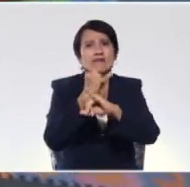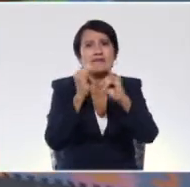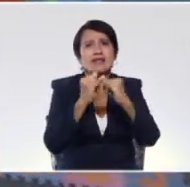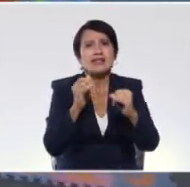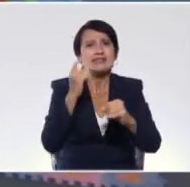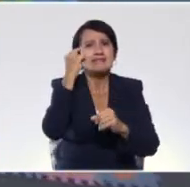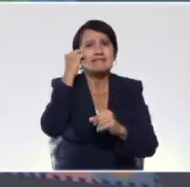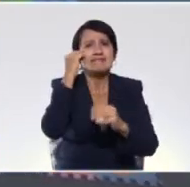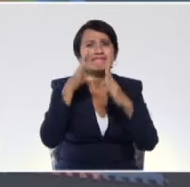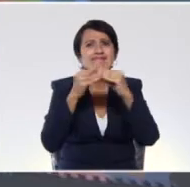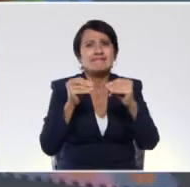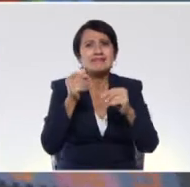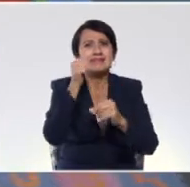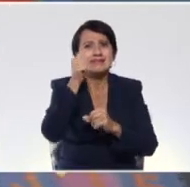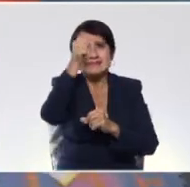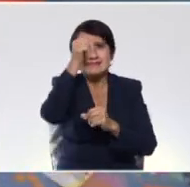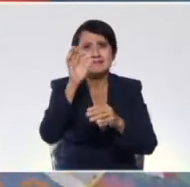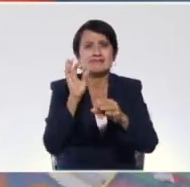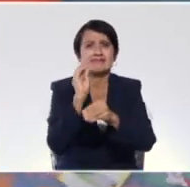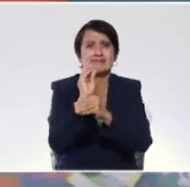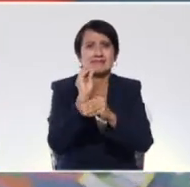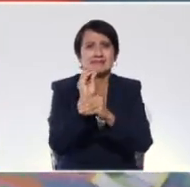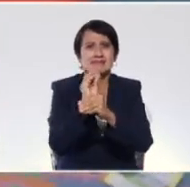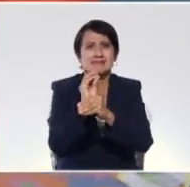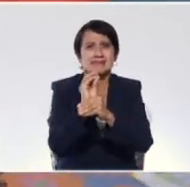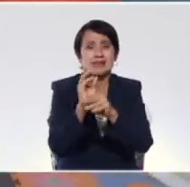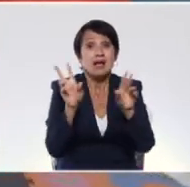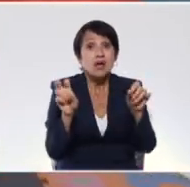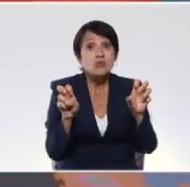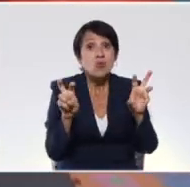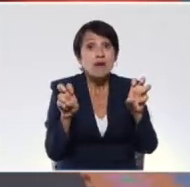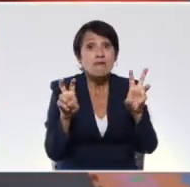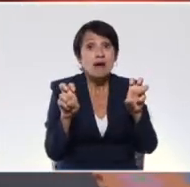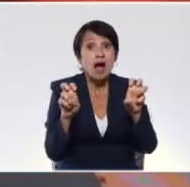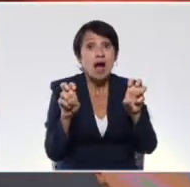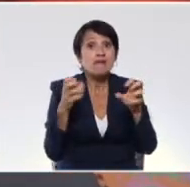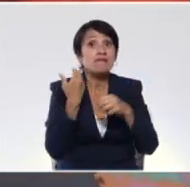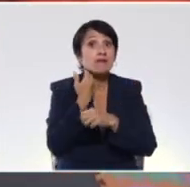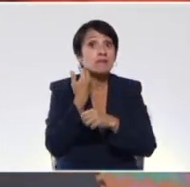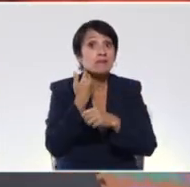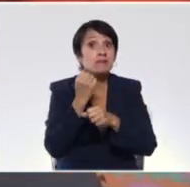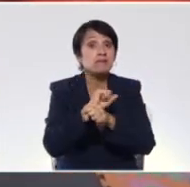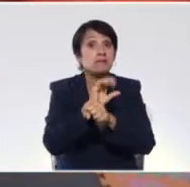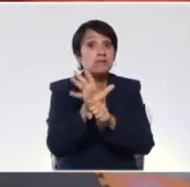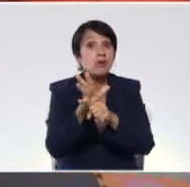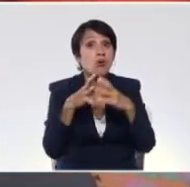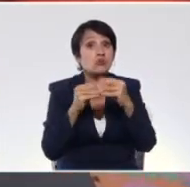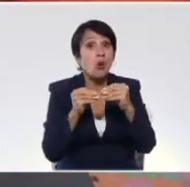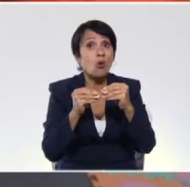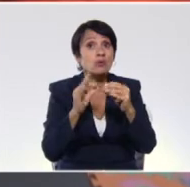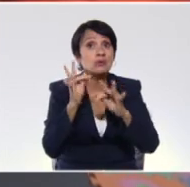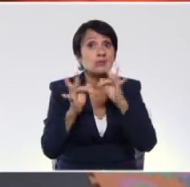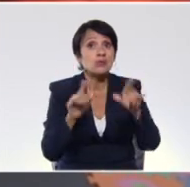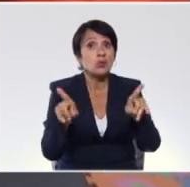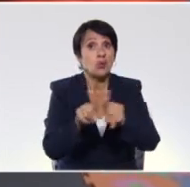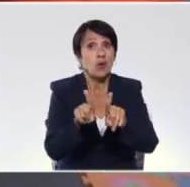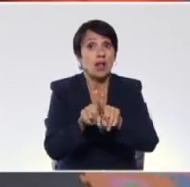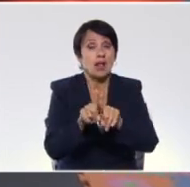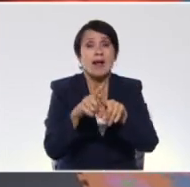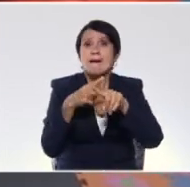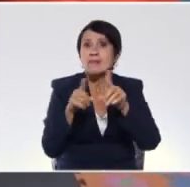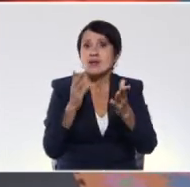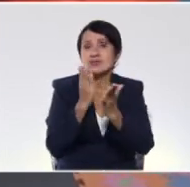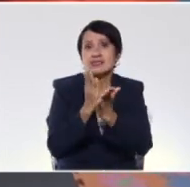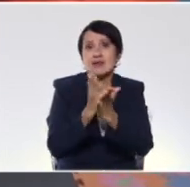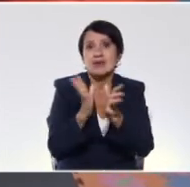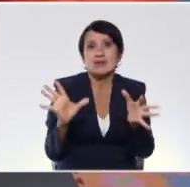semana. Vamos a seguir cuidándonos y sobre todo esta nueva cepa que nos está afectando a todos y a todas por igual. Pero siempre